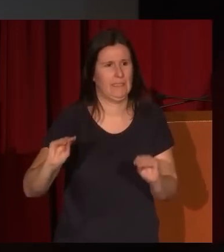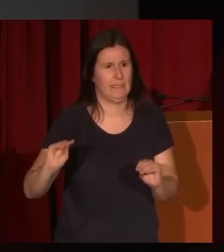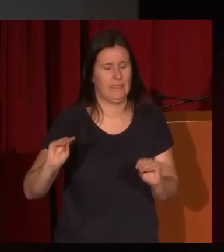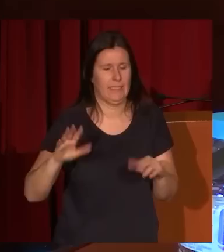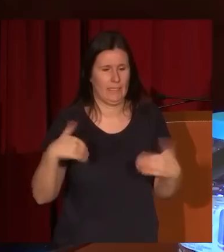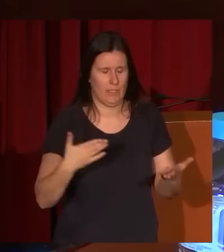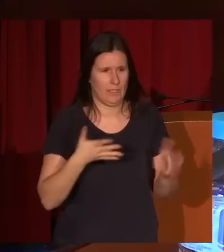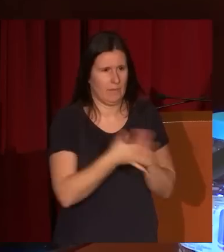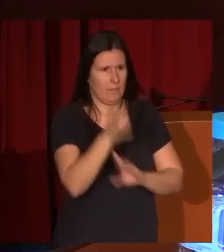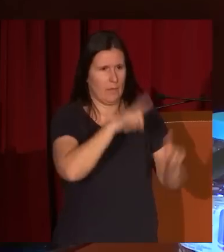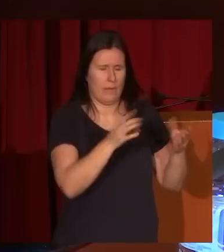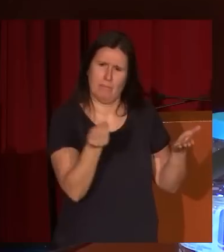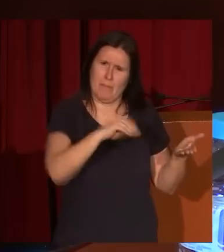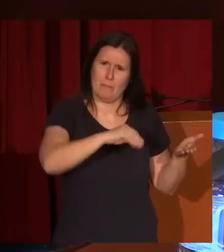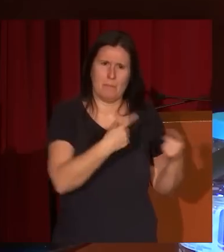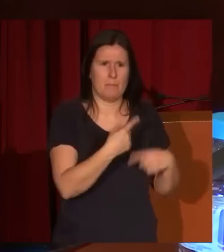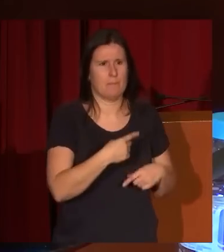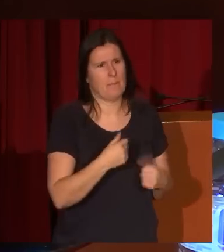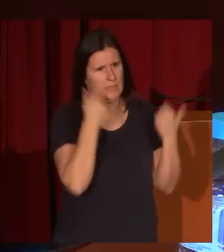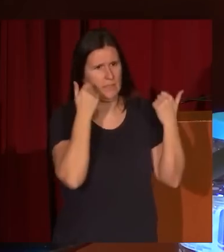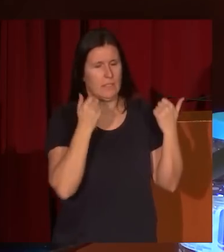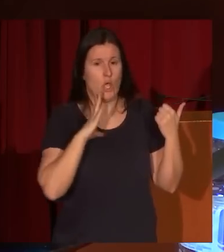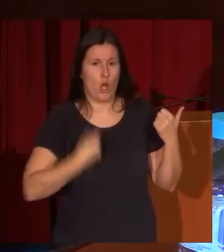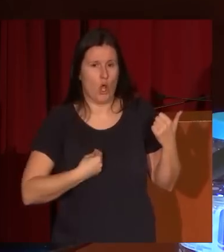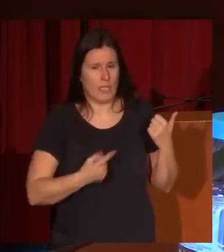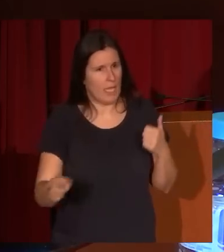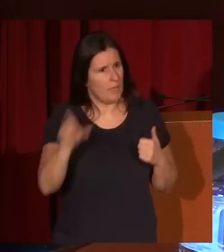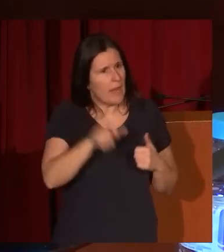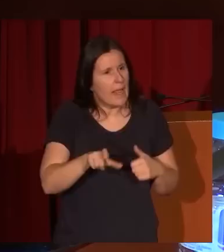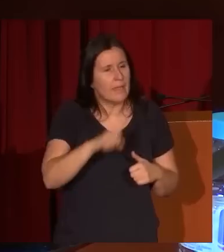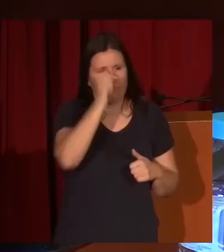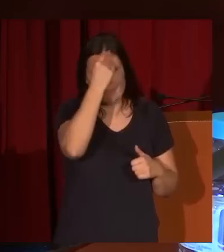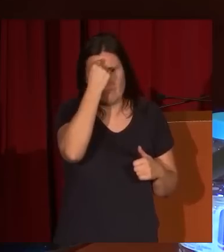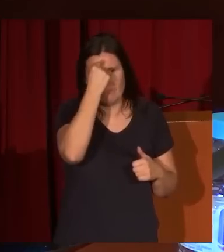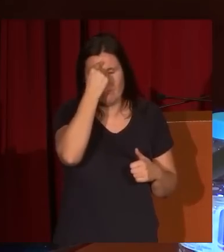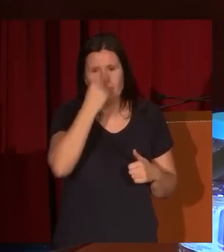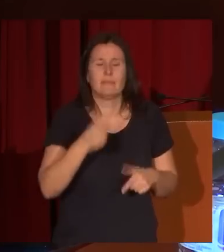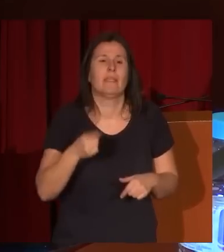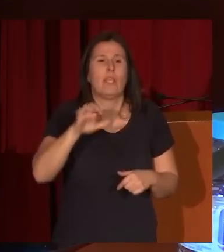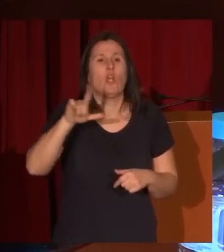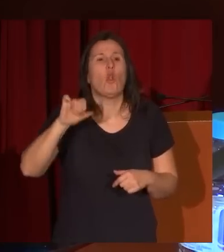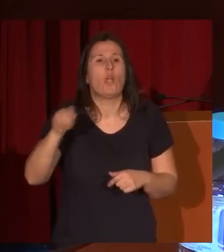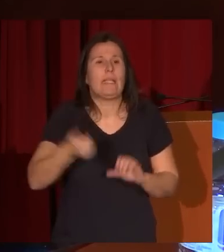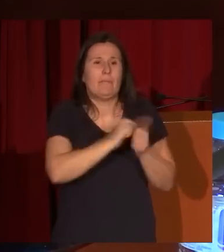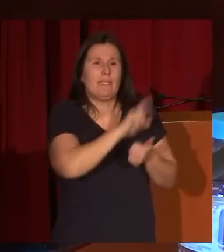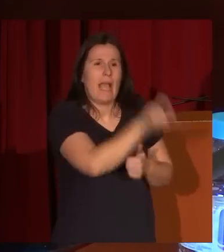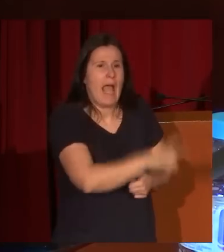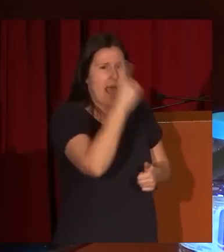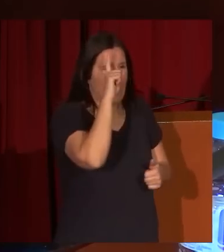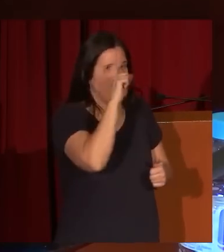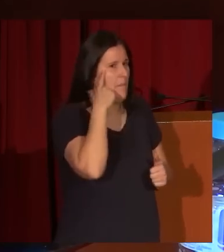es añadido. Goya le obsesiona, copia e imita al maestro. Otra dificultad añadida. Hay